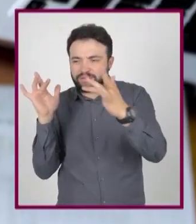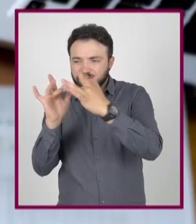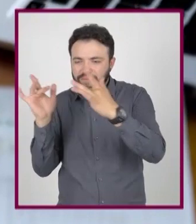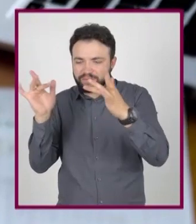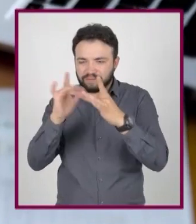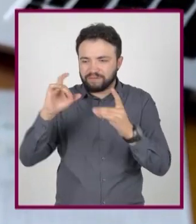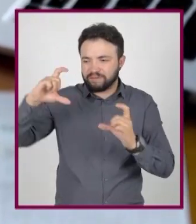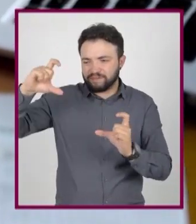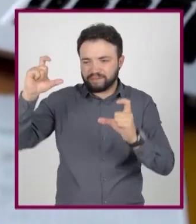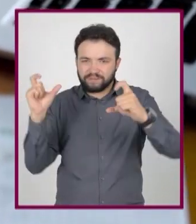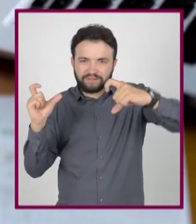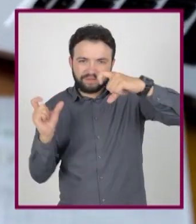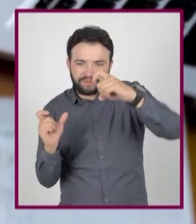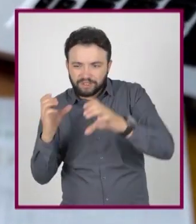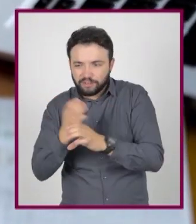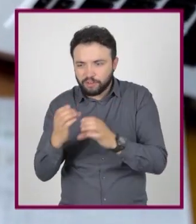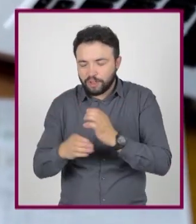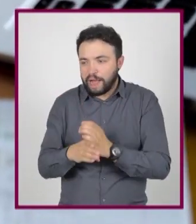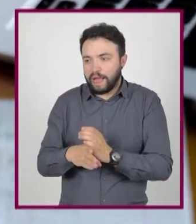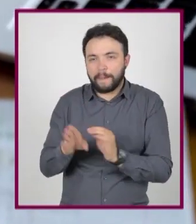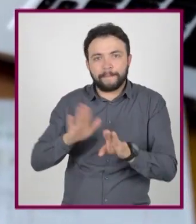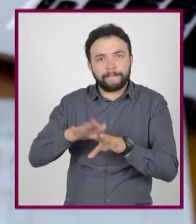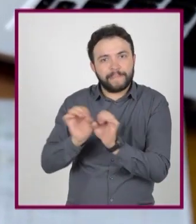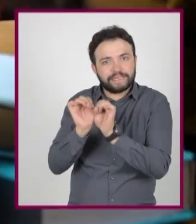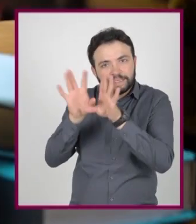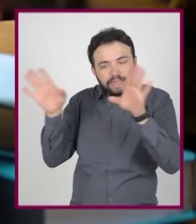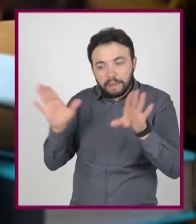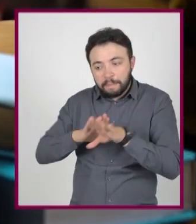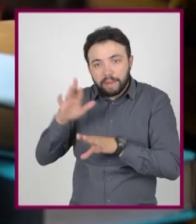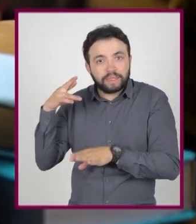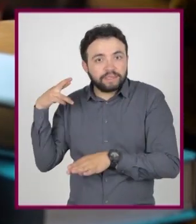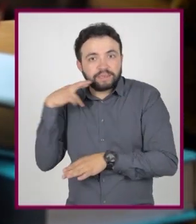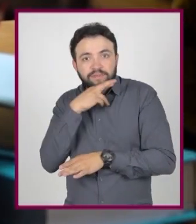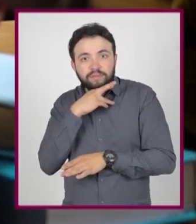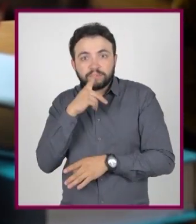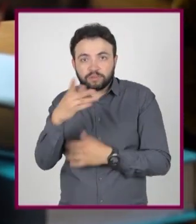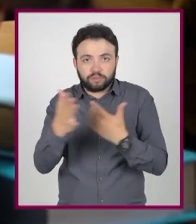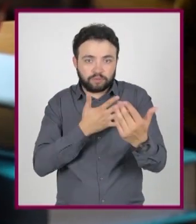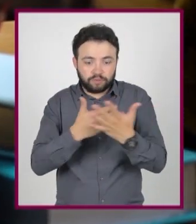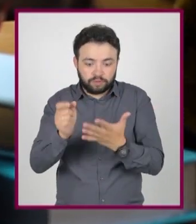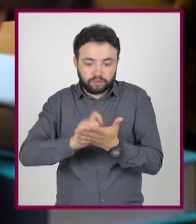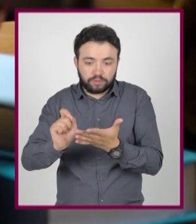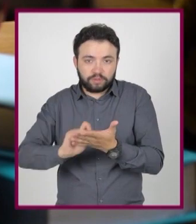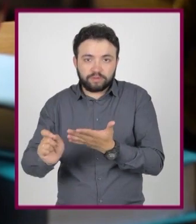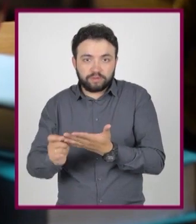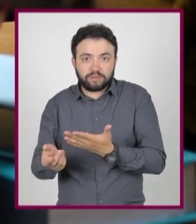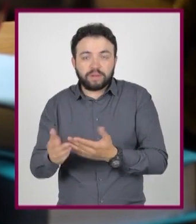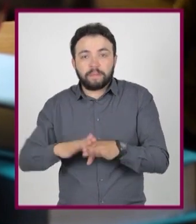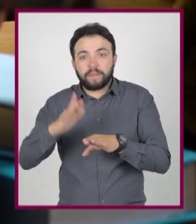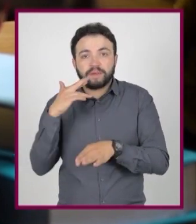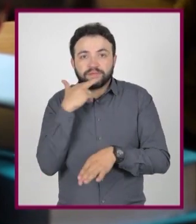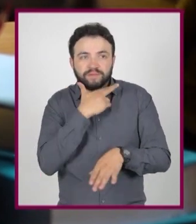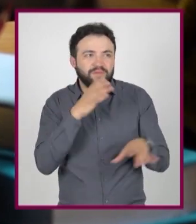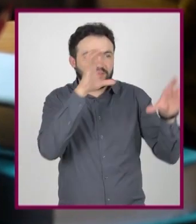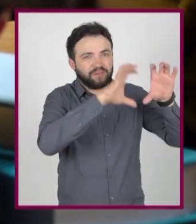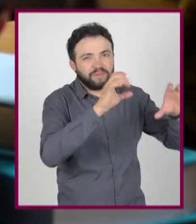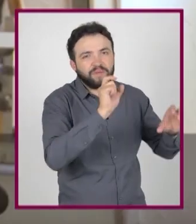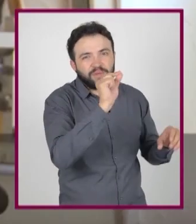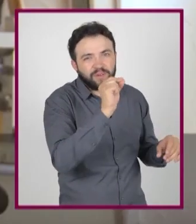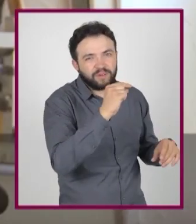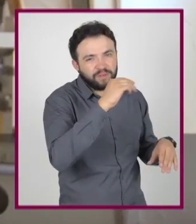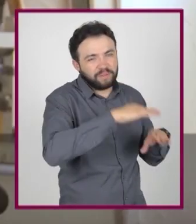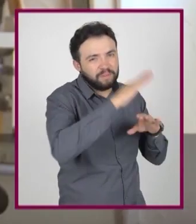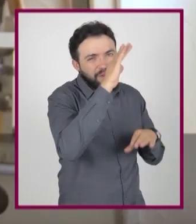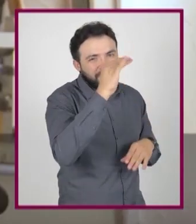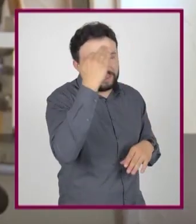para conectar con conceptos o vincularlo con lo que ya sabes. Y eso es mucho más rápido si lo haces a mano que en la compu. El chiste es que